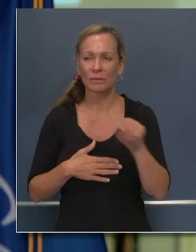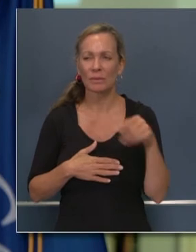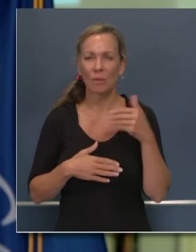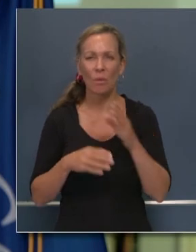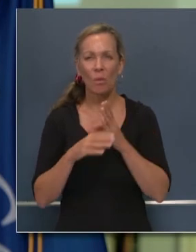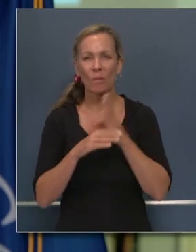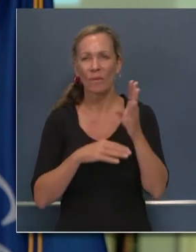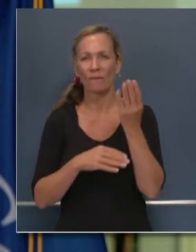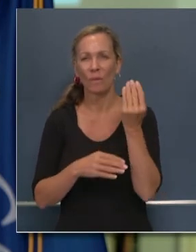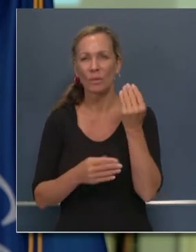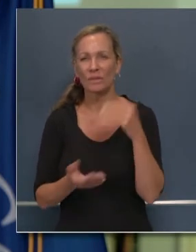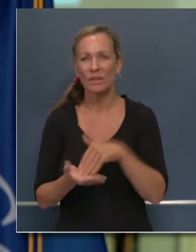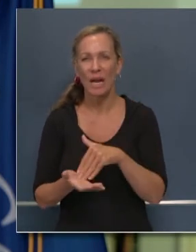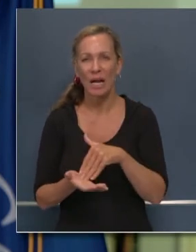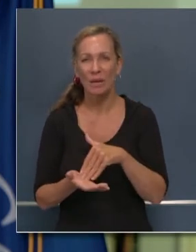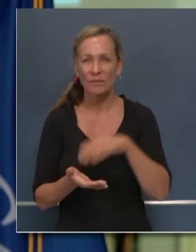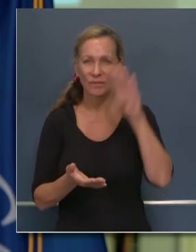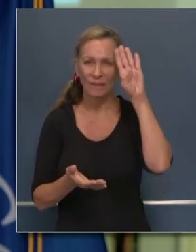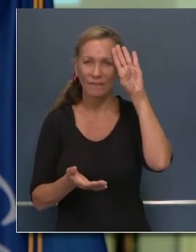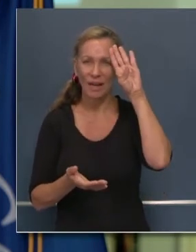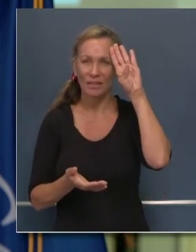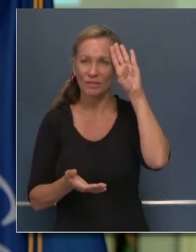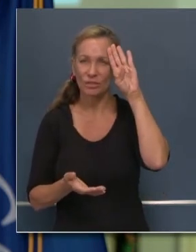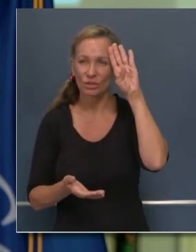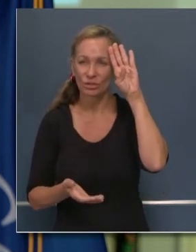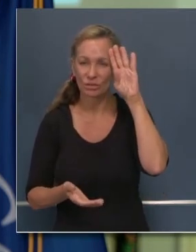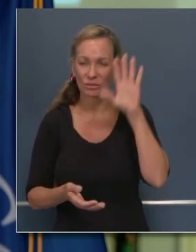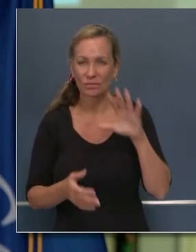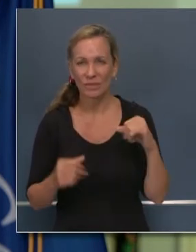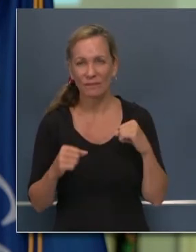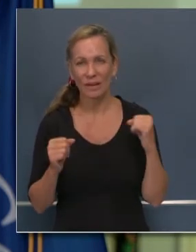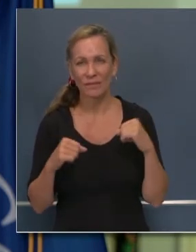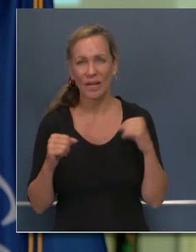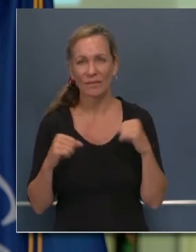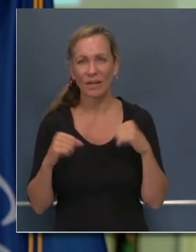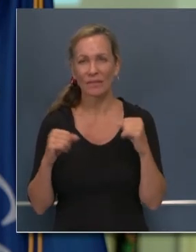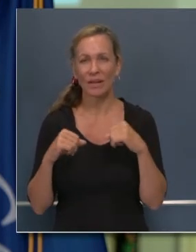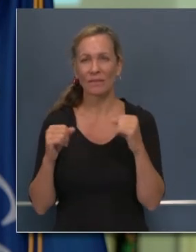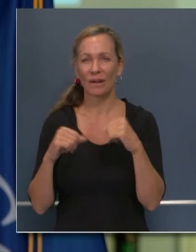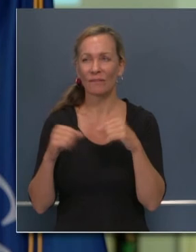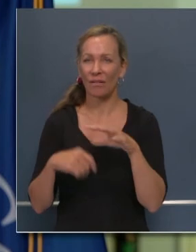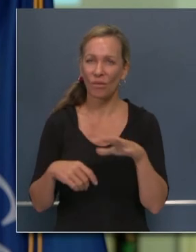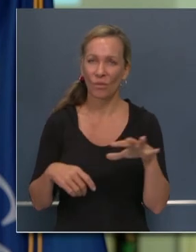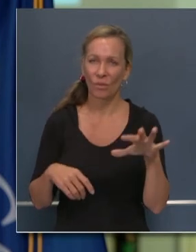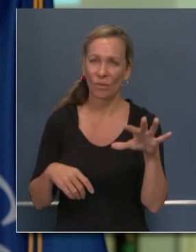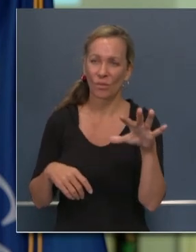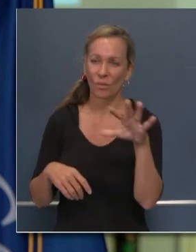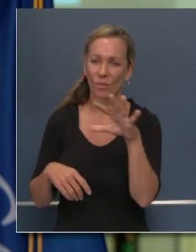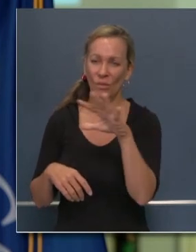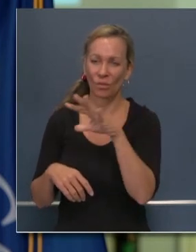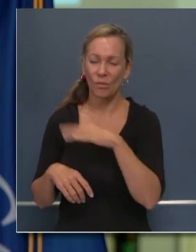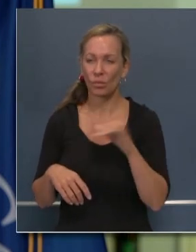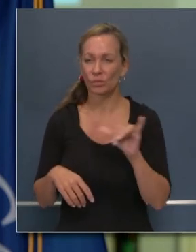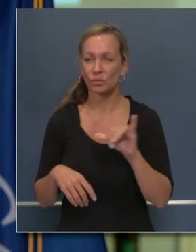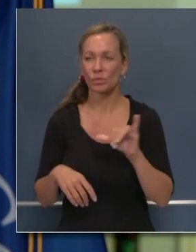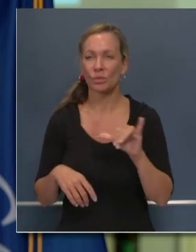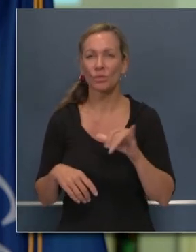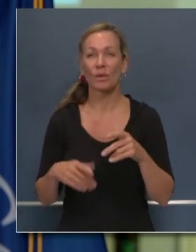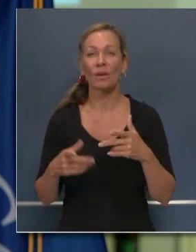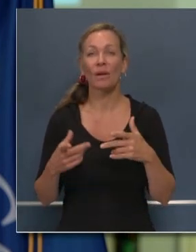hecho, 14 mil bomberos que están trabajando en el frente, luchando contra los incendios, junto con las decenas de miles de